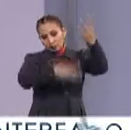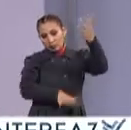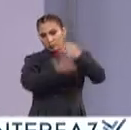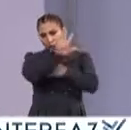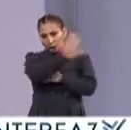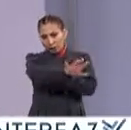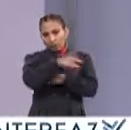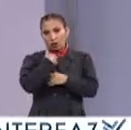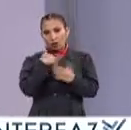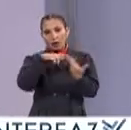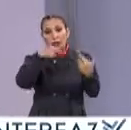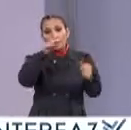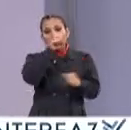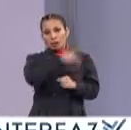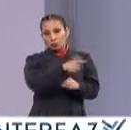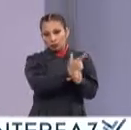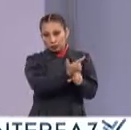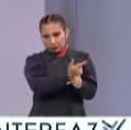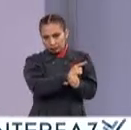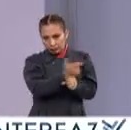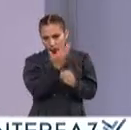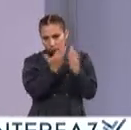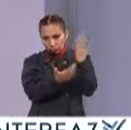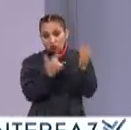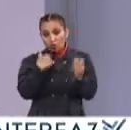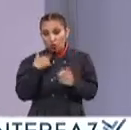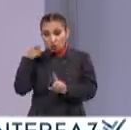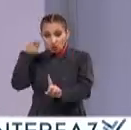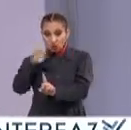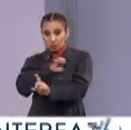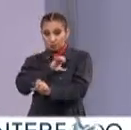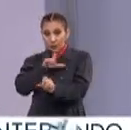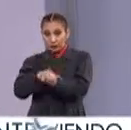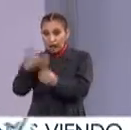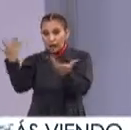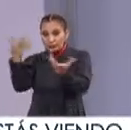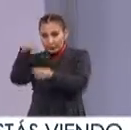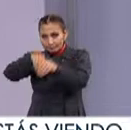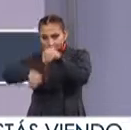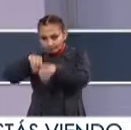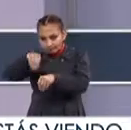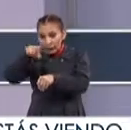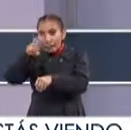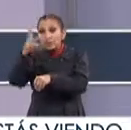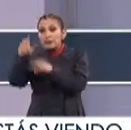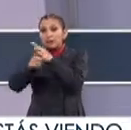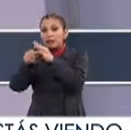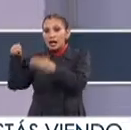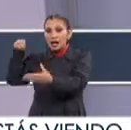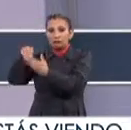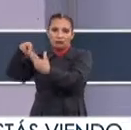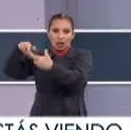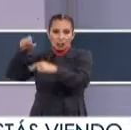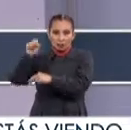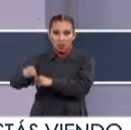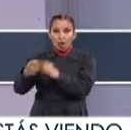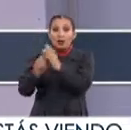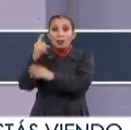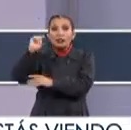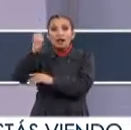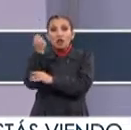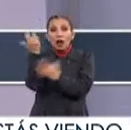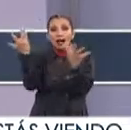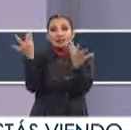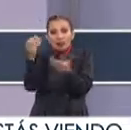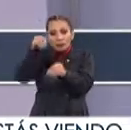fueron cinco Fueron relacionadas A mi carrera Tengo una especialidad En manufactura Por ende Tres materias Fueron relacionadas A nuevas tecnologías